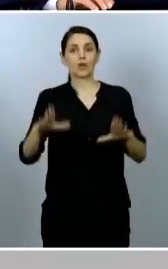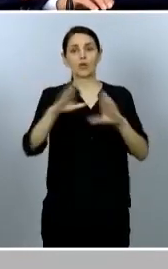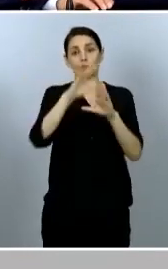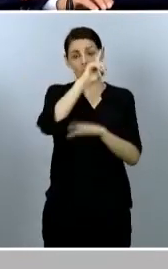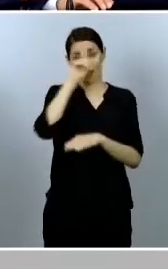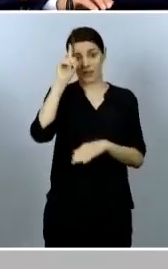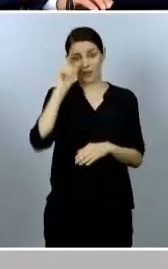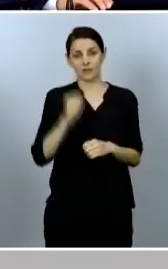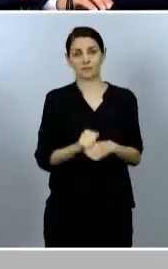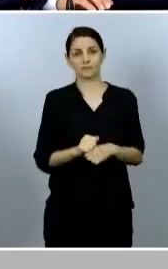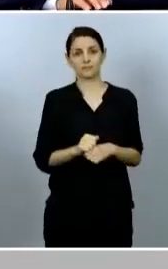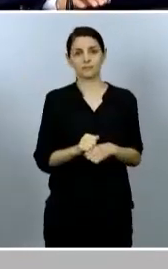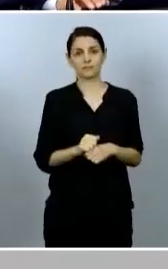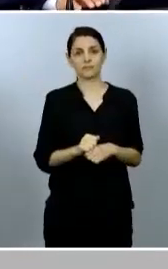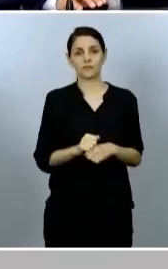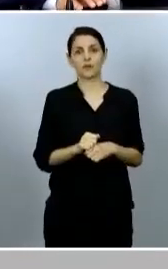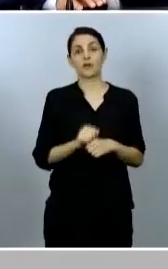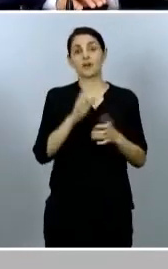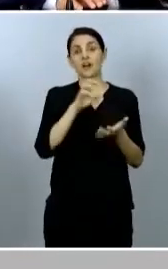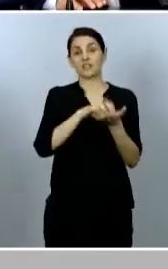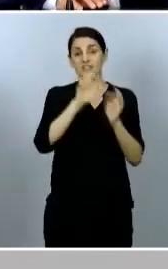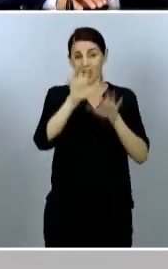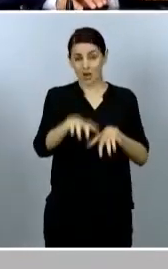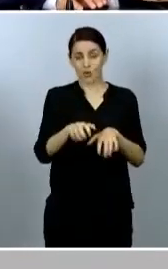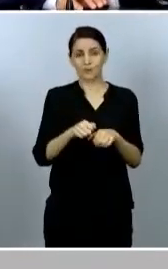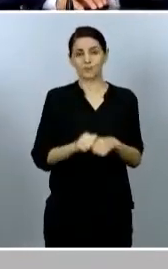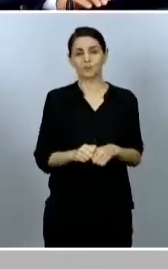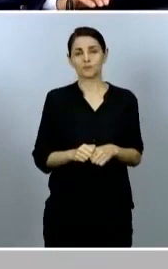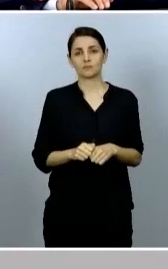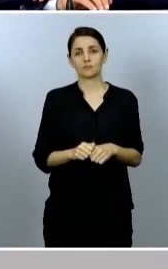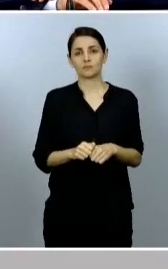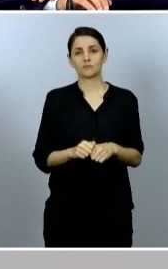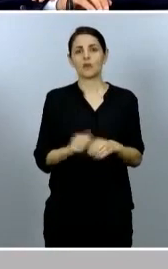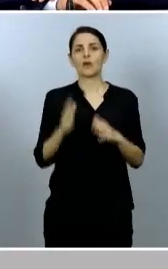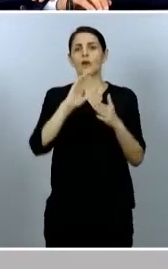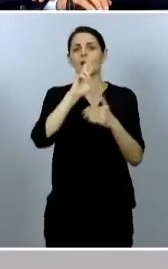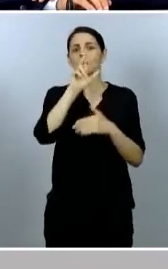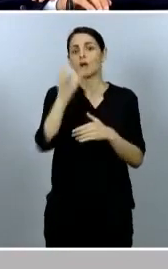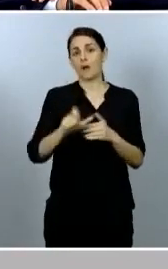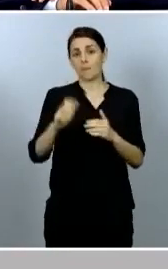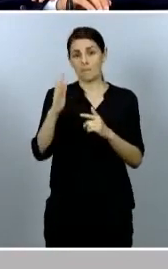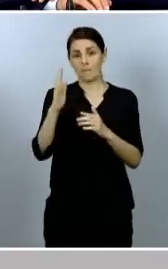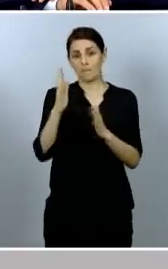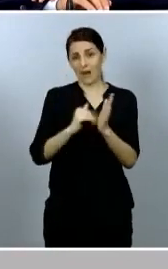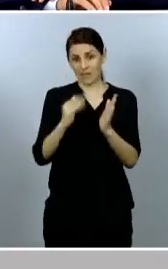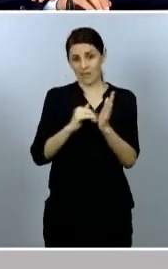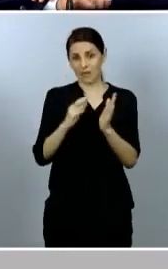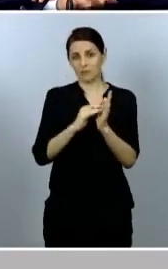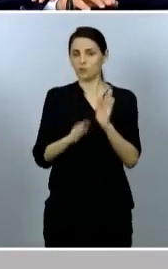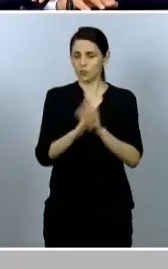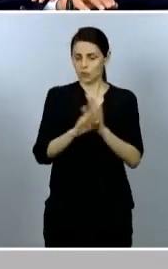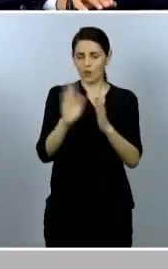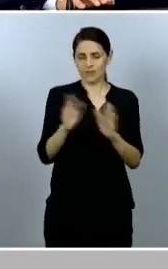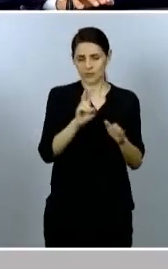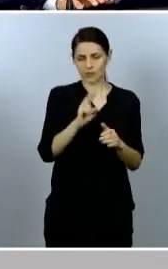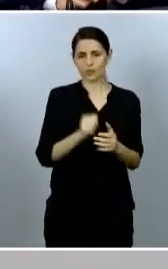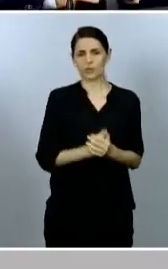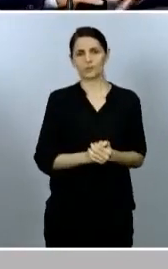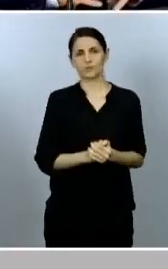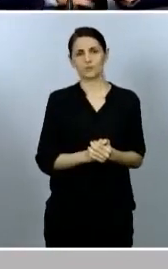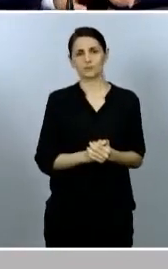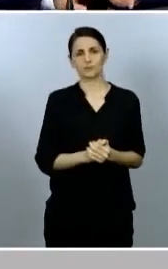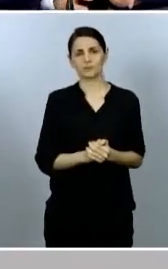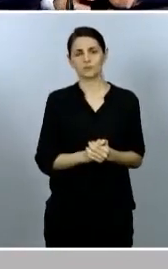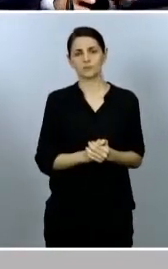comunidad autónoma de Castilla-León, la comunidad autónoma de Valencia que permanece en fase 2 también, las zonas